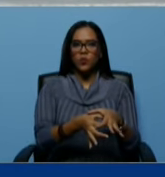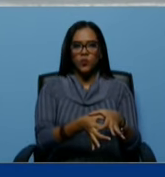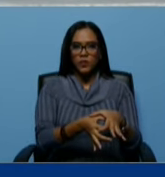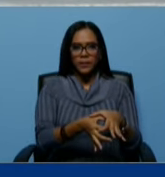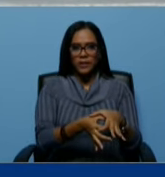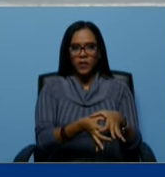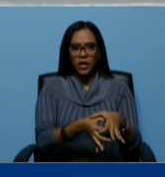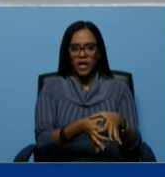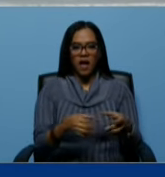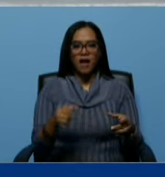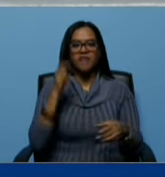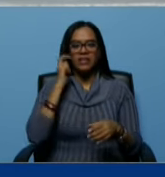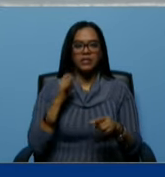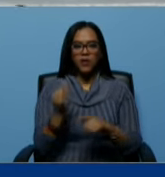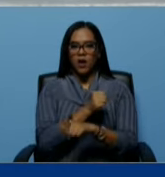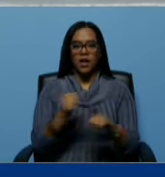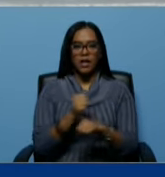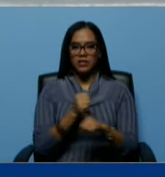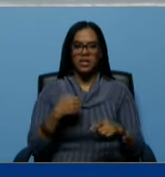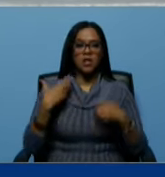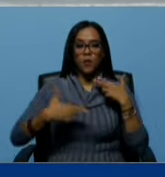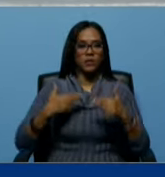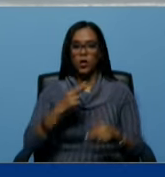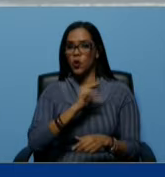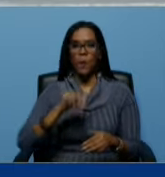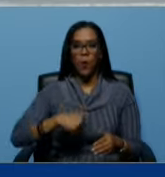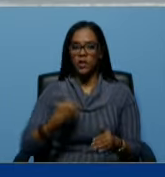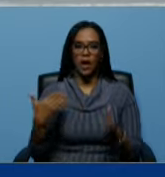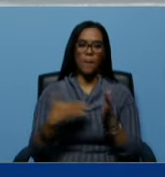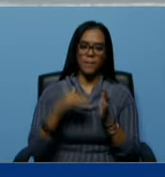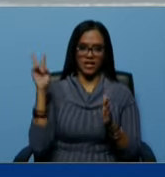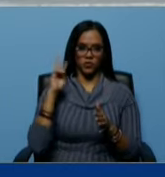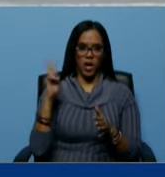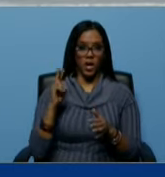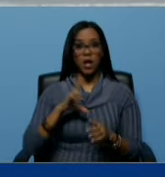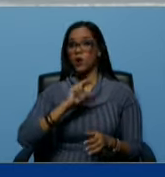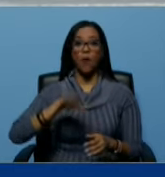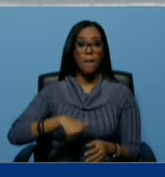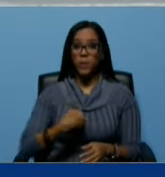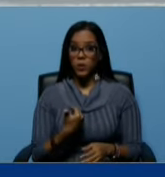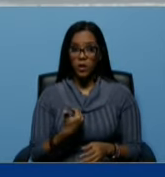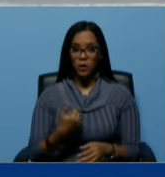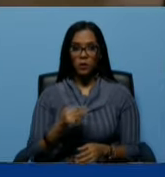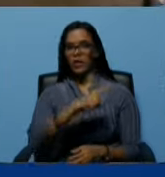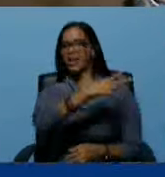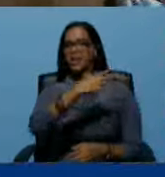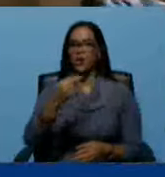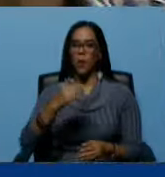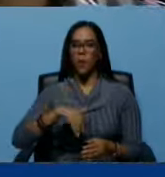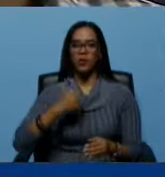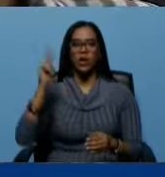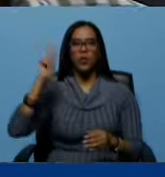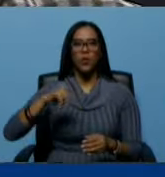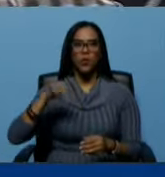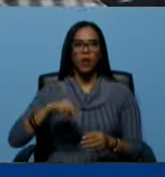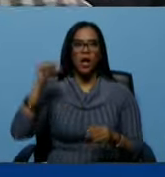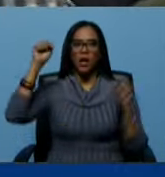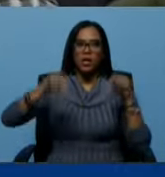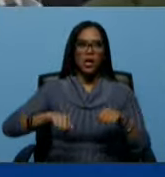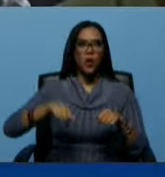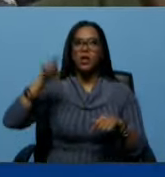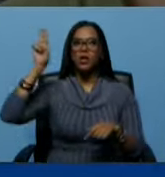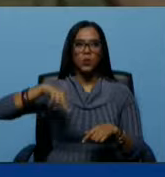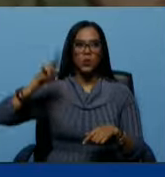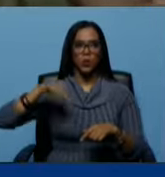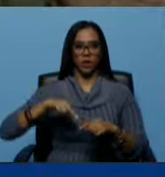violenta y además delincuencial no podrá con Venezuela se los aseguro no han podido ni podrán ni hoy ni nunca